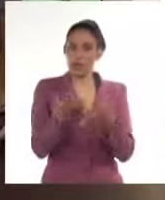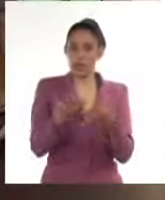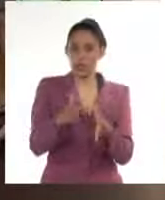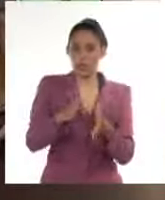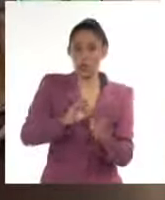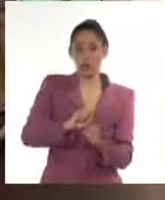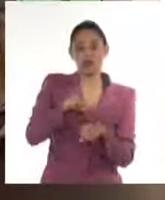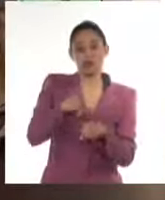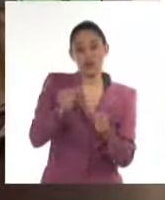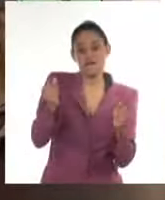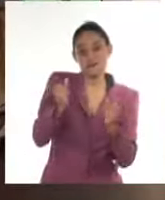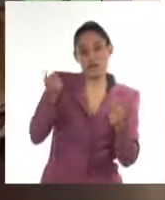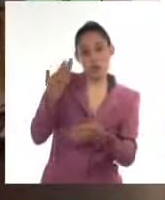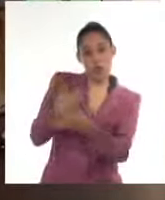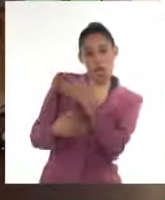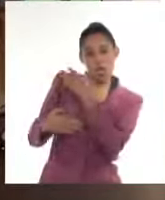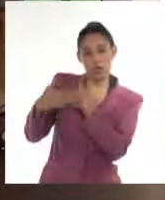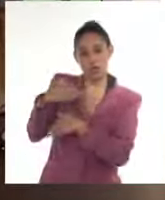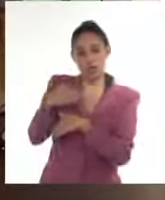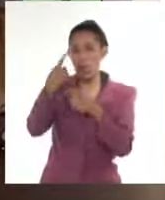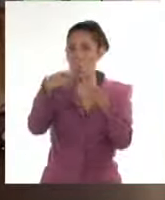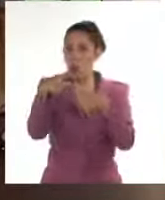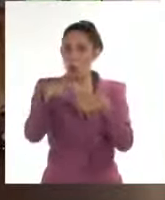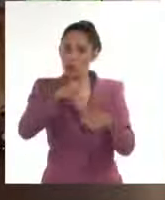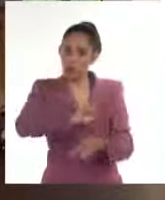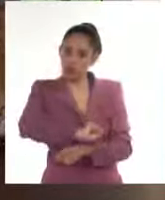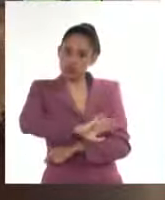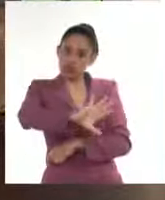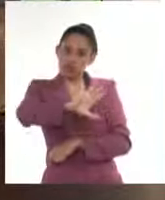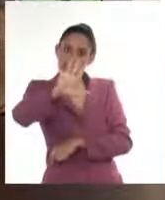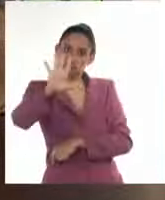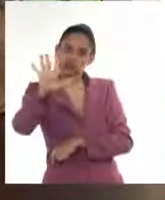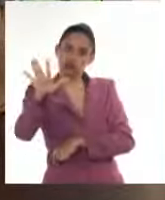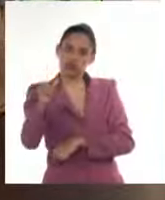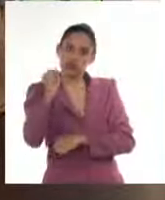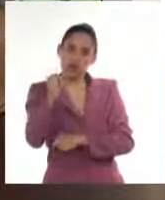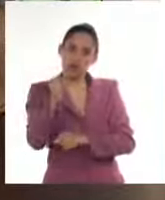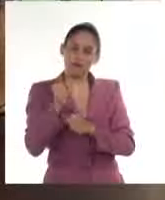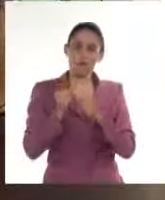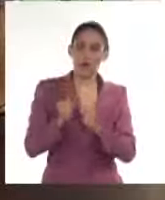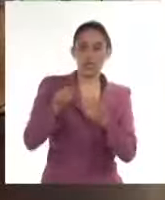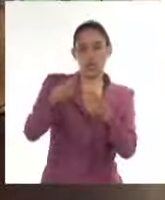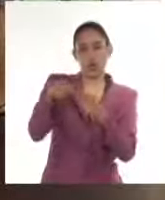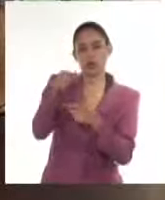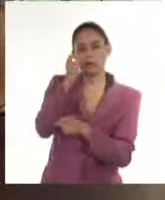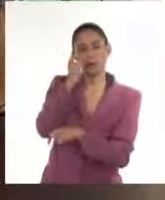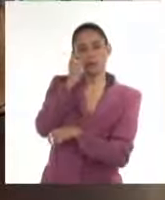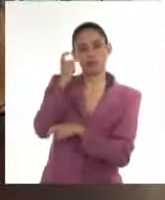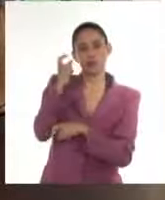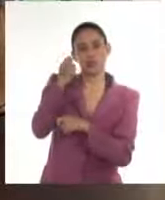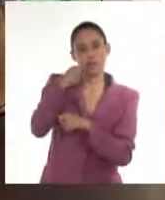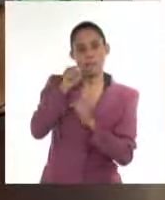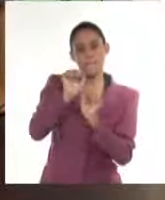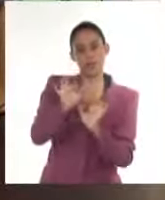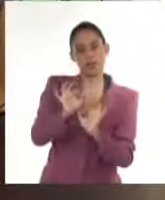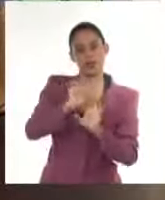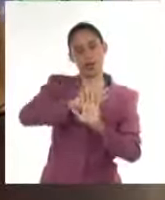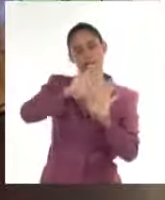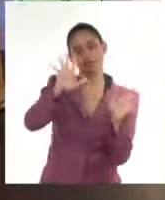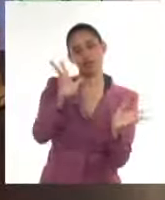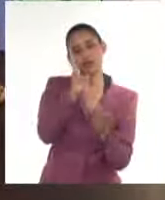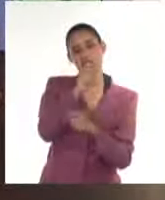anticiclón atlántico. Y esto por fuerte corriente de la atmósfera superior. Bueno, cosa que es curiosa y además, esta imagen me parece muy bonita.